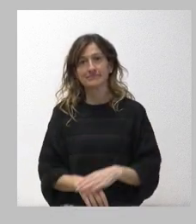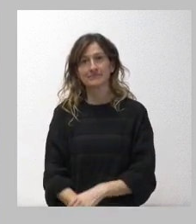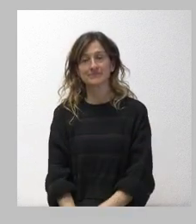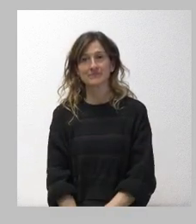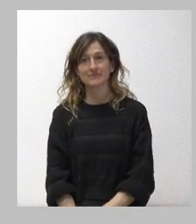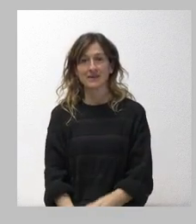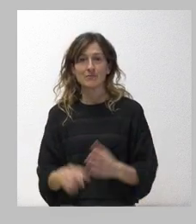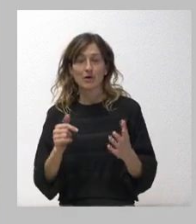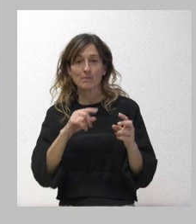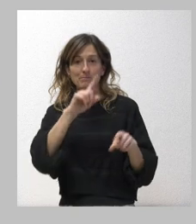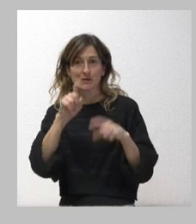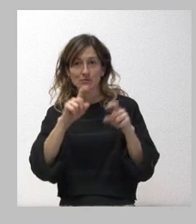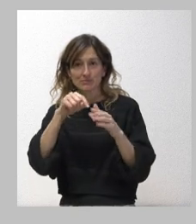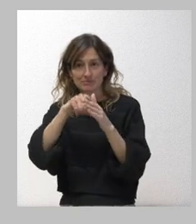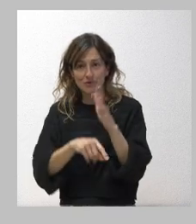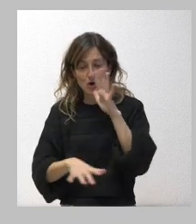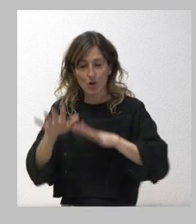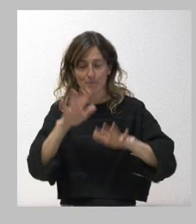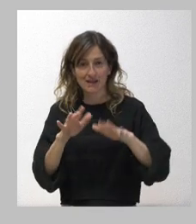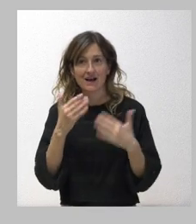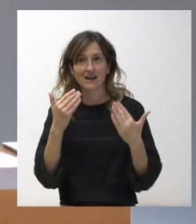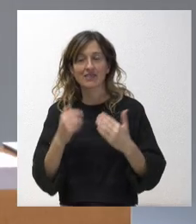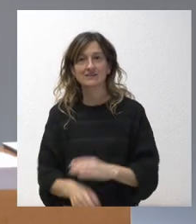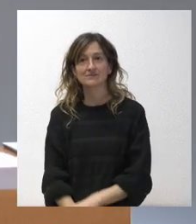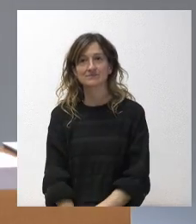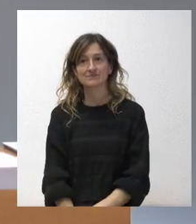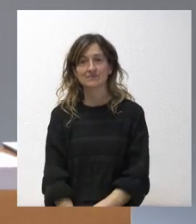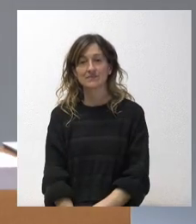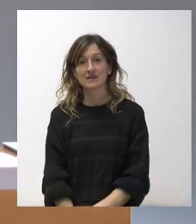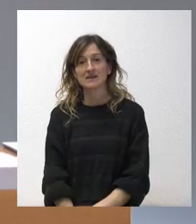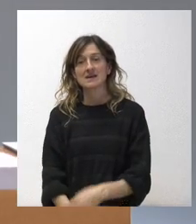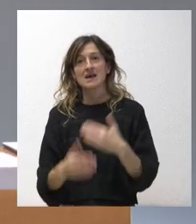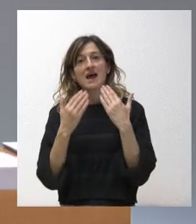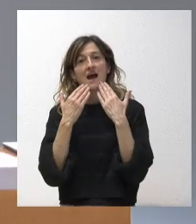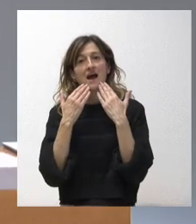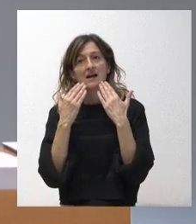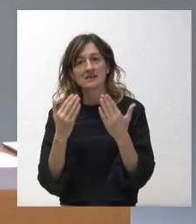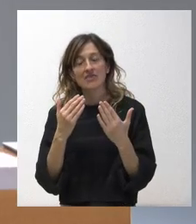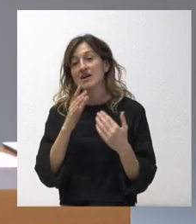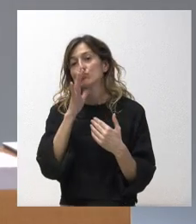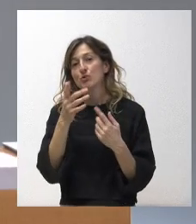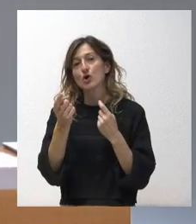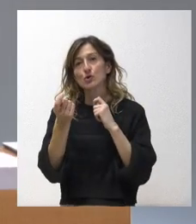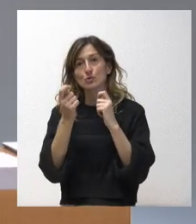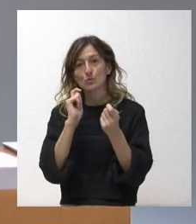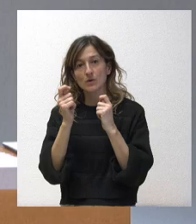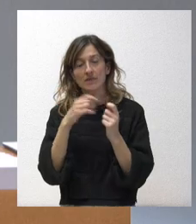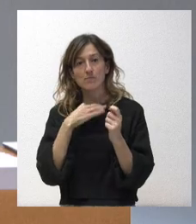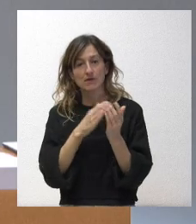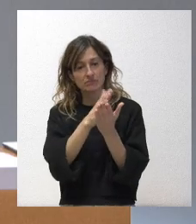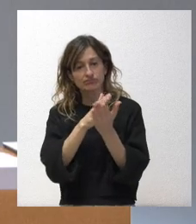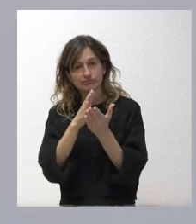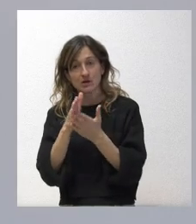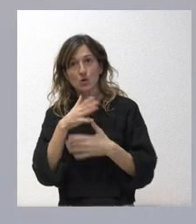abundado mucho en las preguntas, pero eran un poco complejas. Gracias. Pues, muchas gracias. Además, este es el sentido de esta rueda de prensa, dar posibilidad y apertura para que